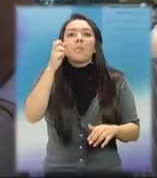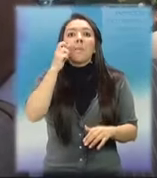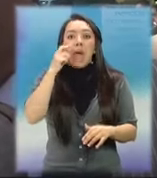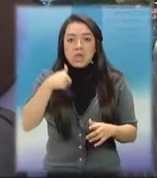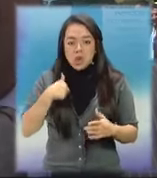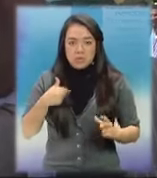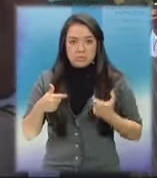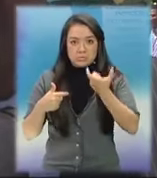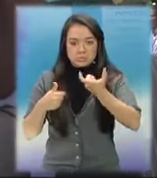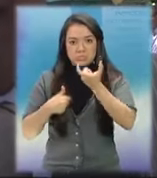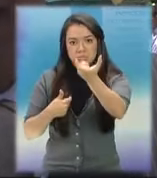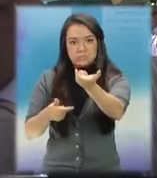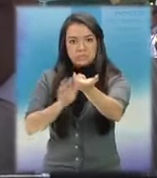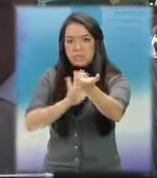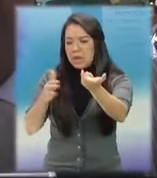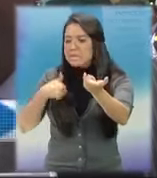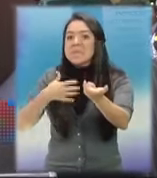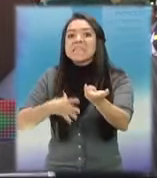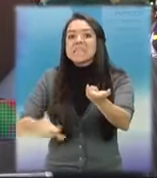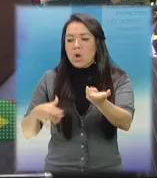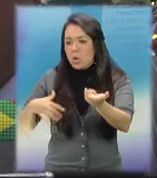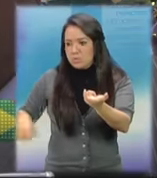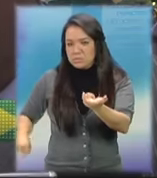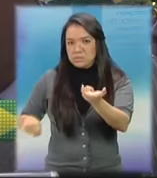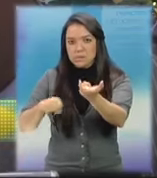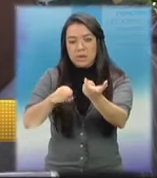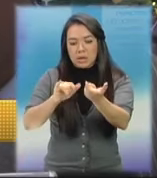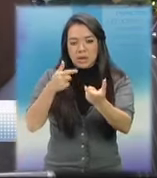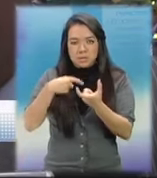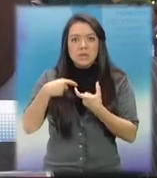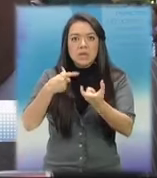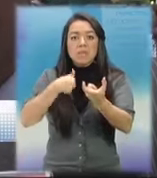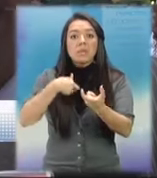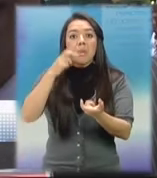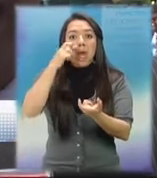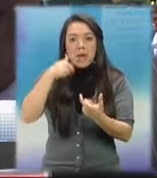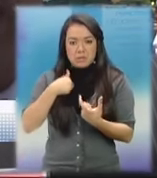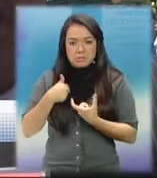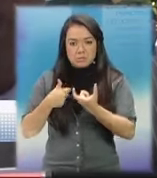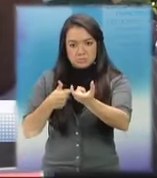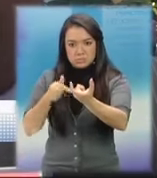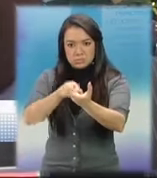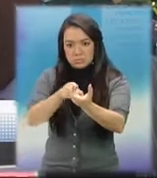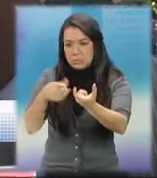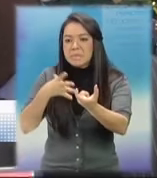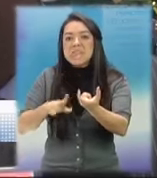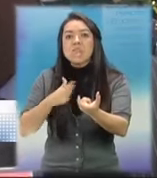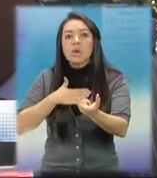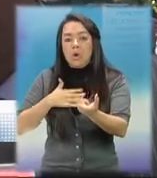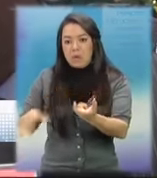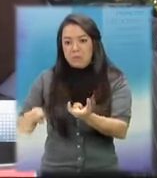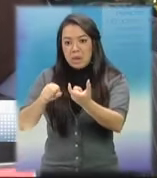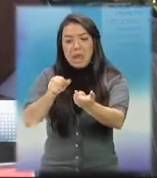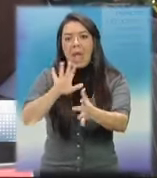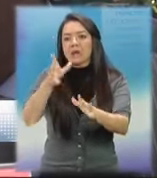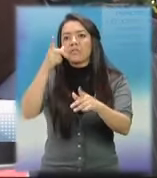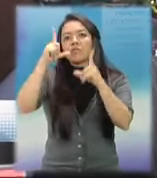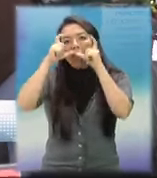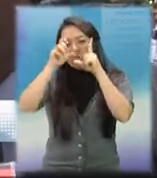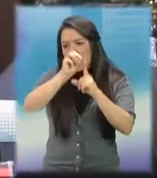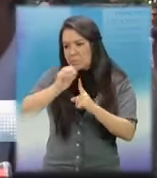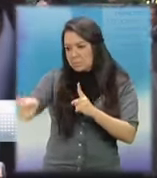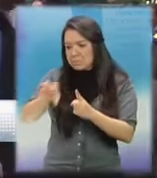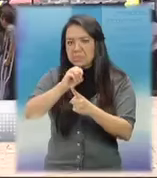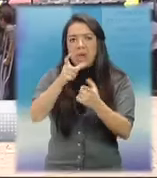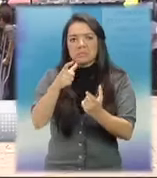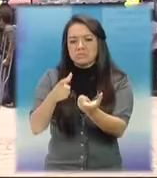y eso va a ser todo lo que tienen que presentar. El niño le tomamos la foto, sus huellas dactilares y luego ya le estaremos entregando el